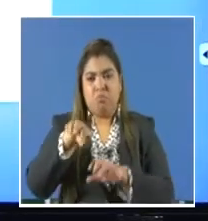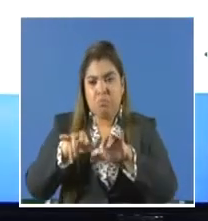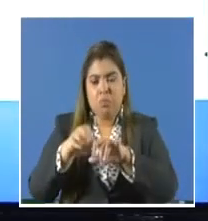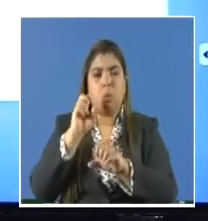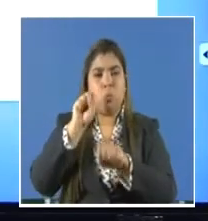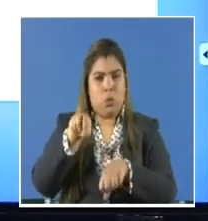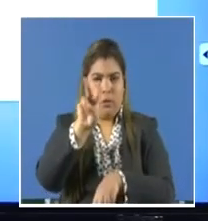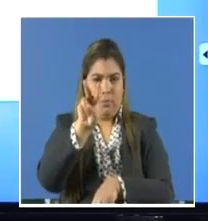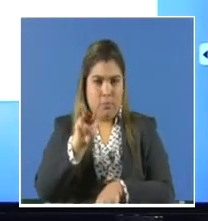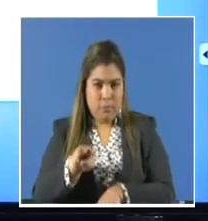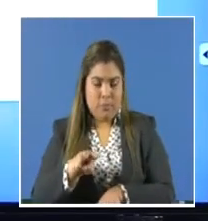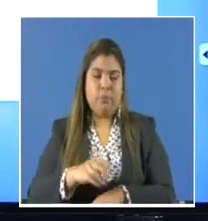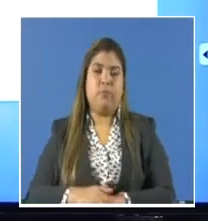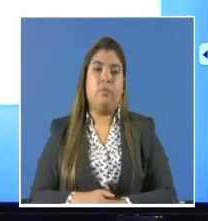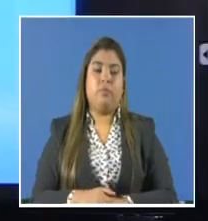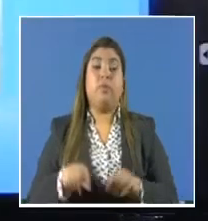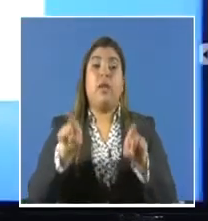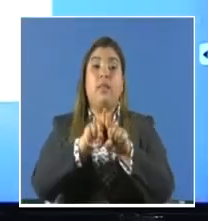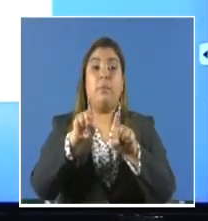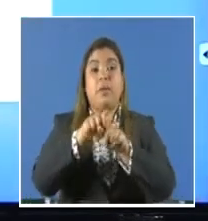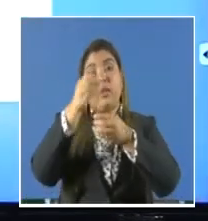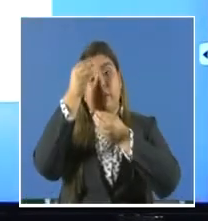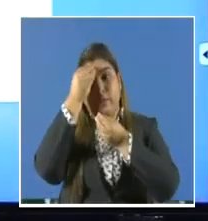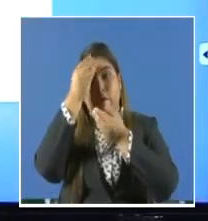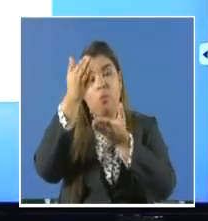que pasan a las redes sociales.